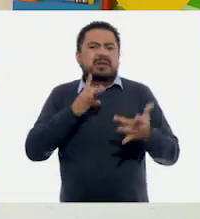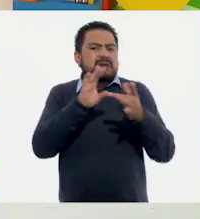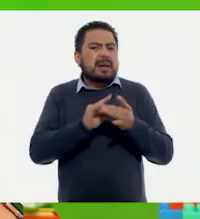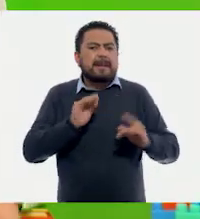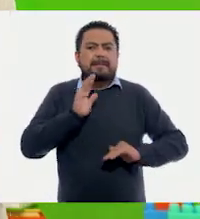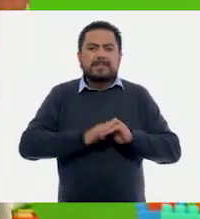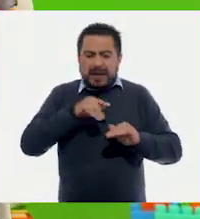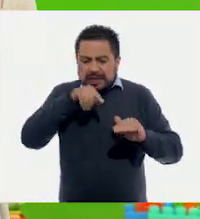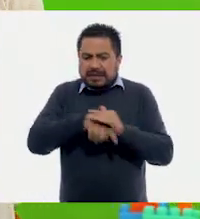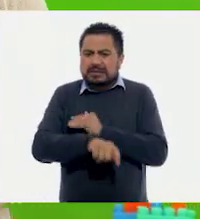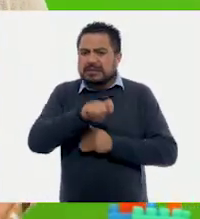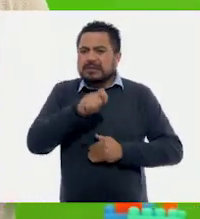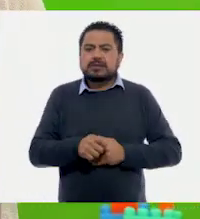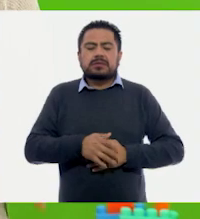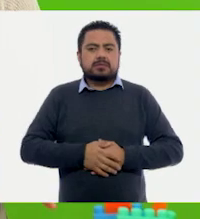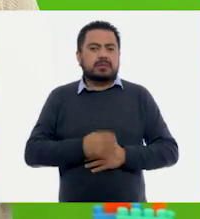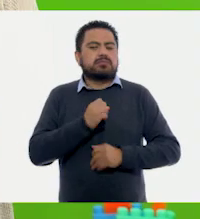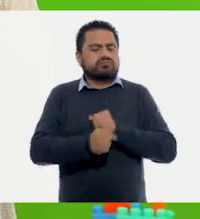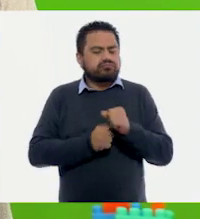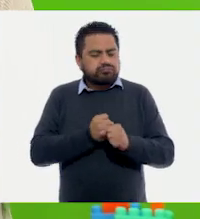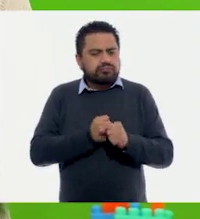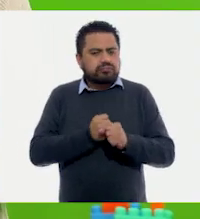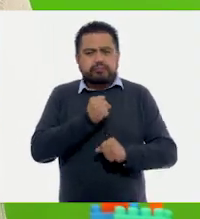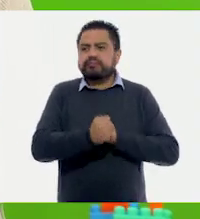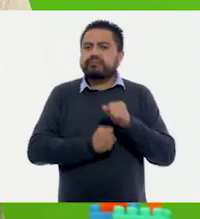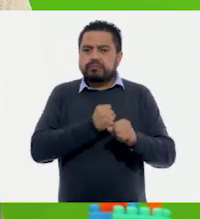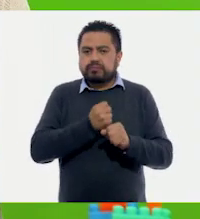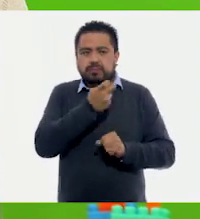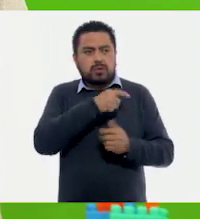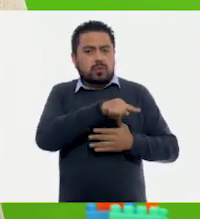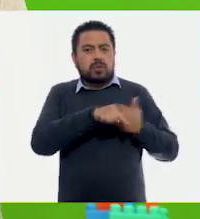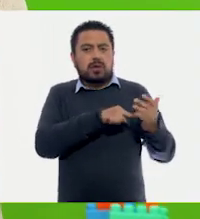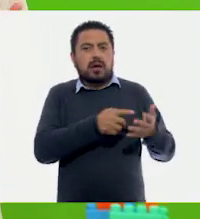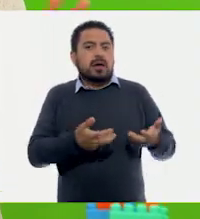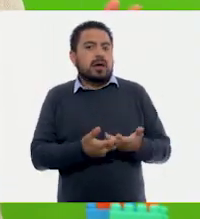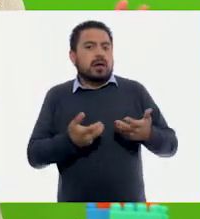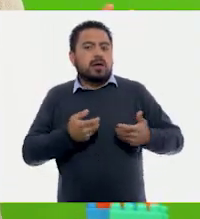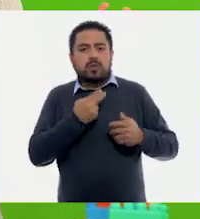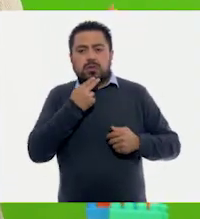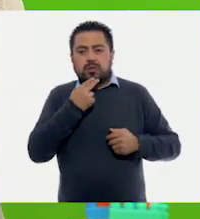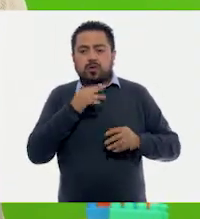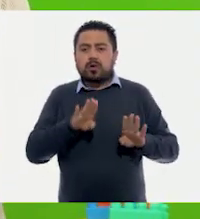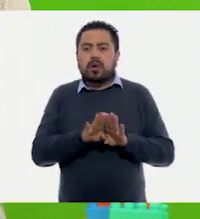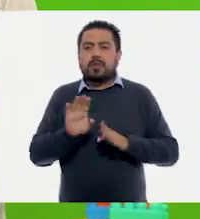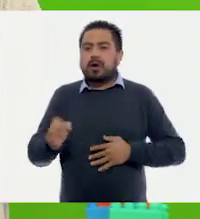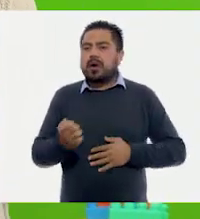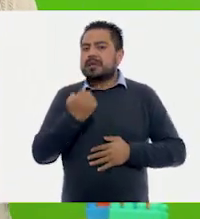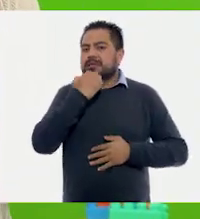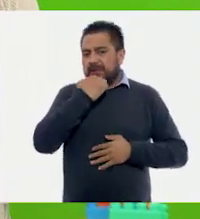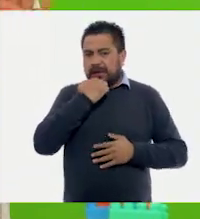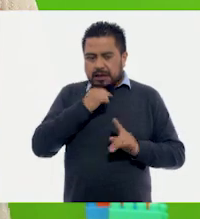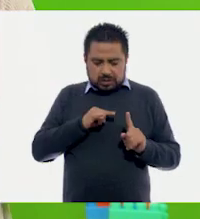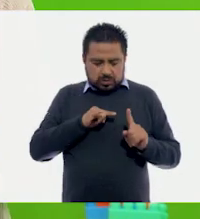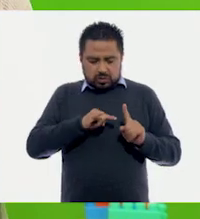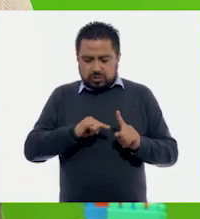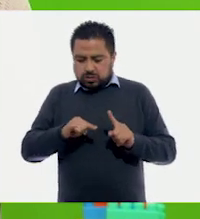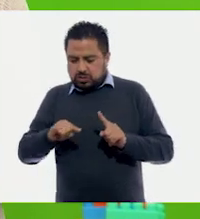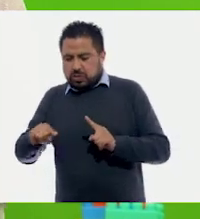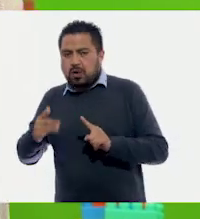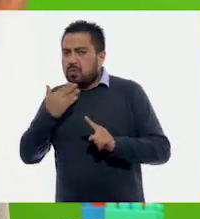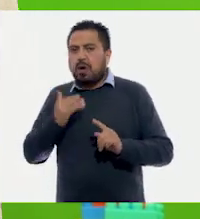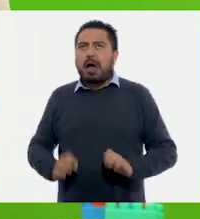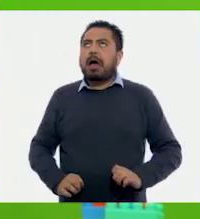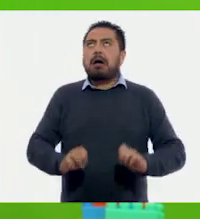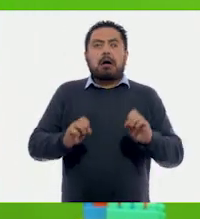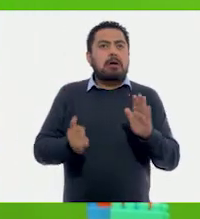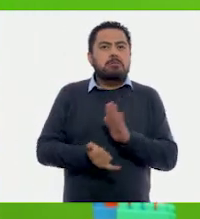más! Bueno, pues por muchos años ese lugar fue un terreno que se ocupó como estacionamiento. Pero no había ninguna construcción.